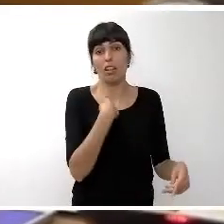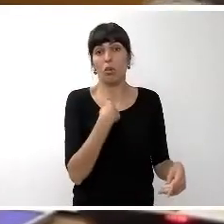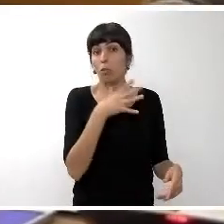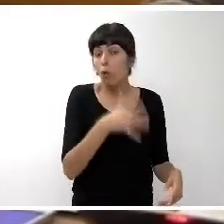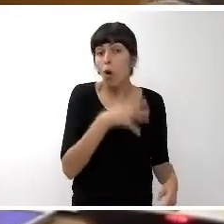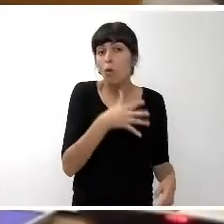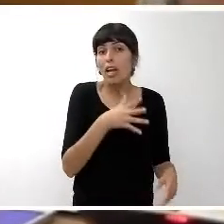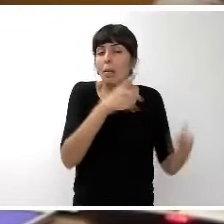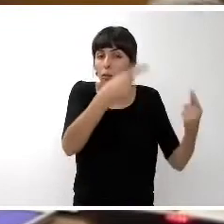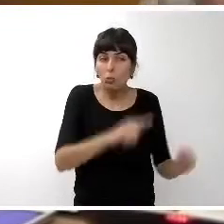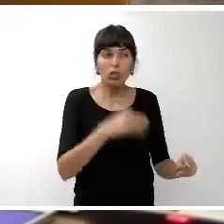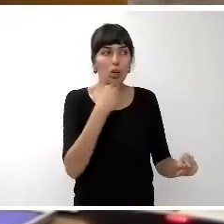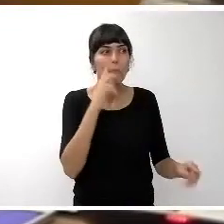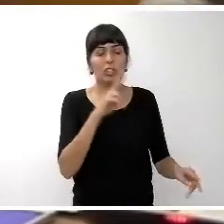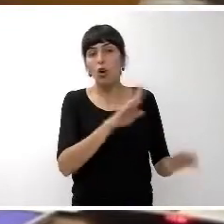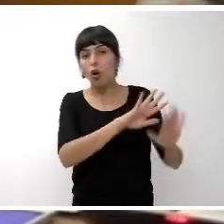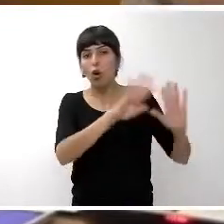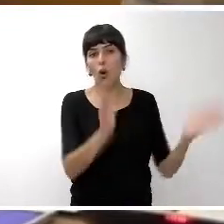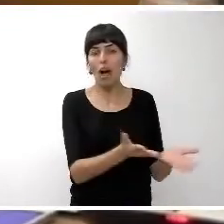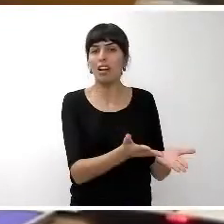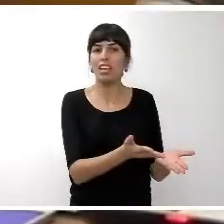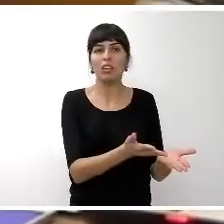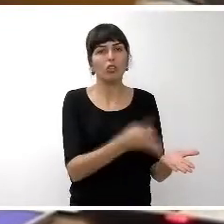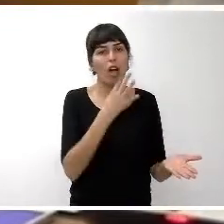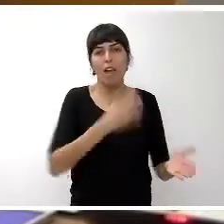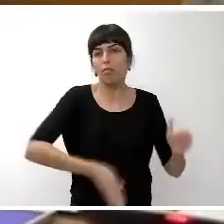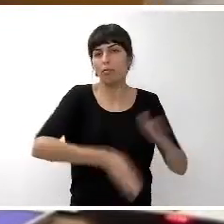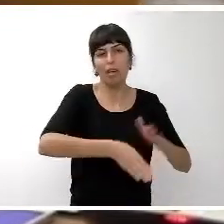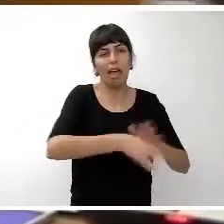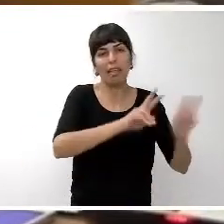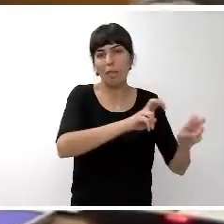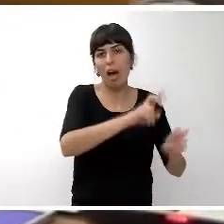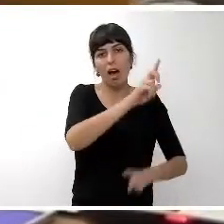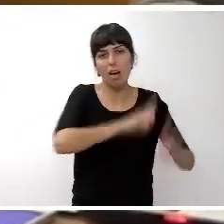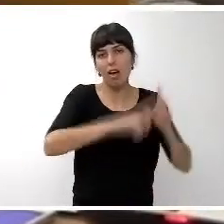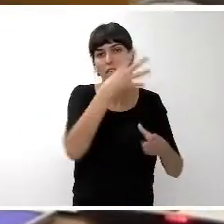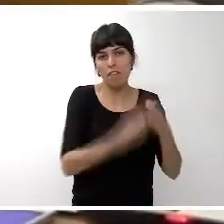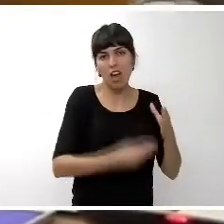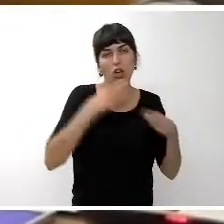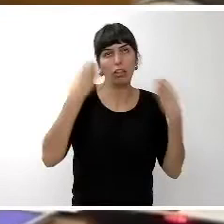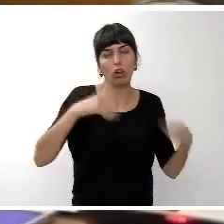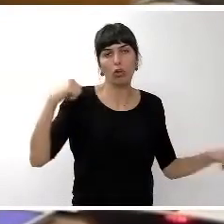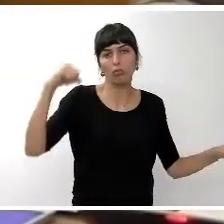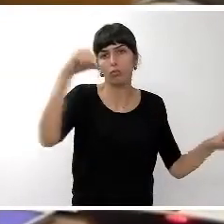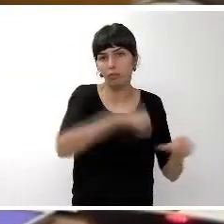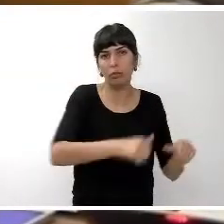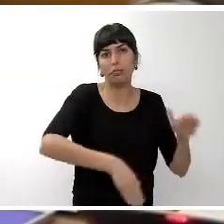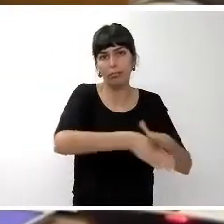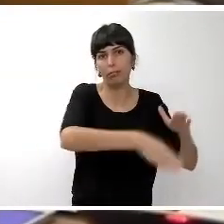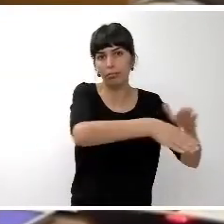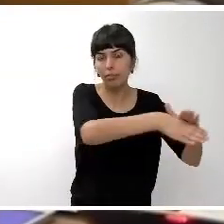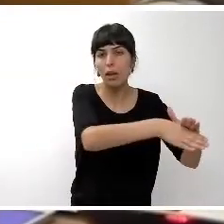este presupuesto mantiene las inercias históricas podríamos decir y desde luego de las últimas décadas que han presidido